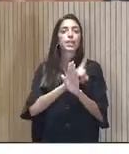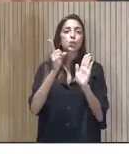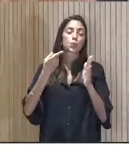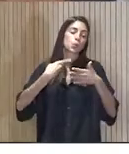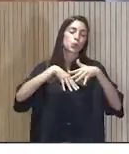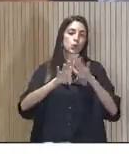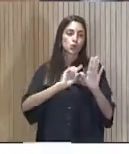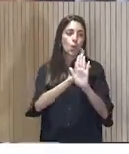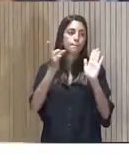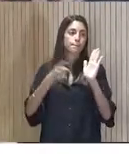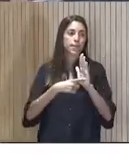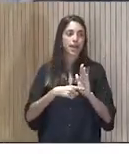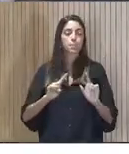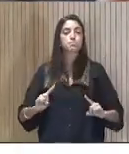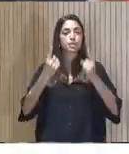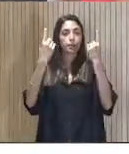Aplausos